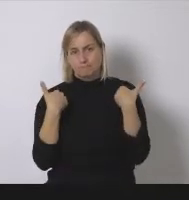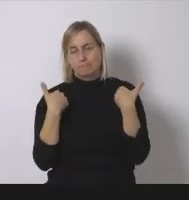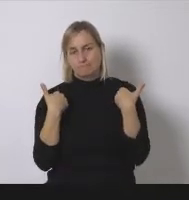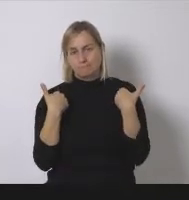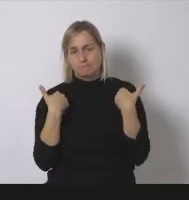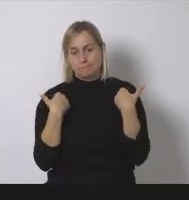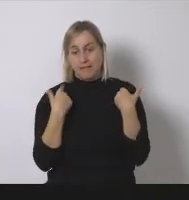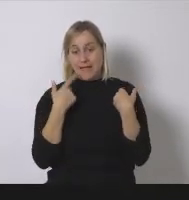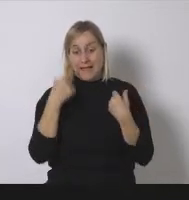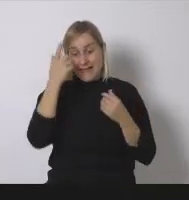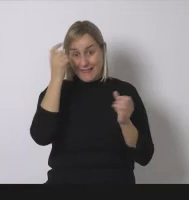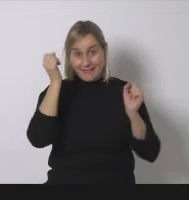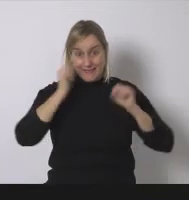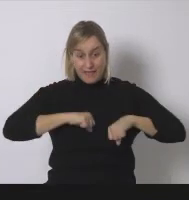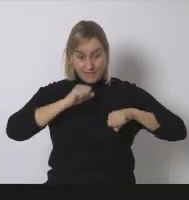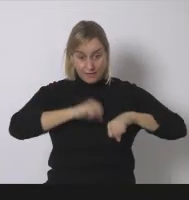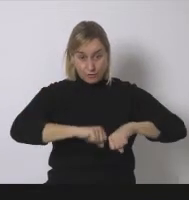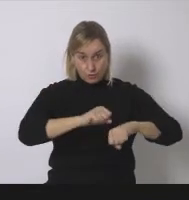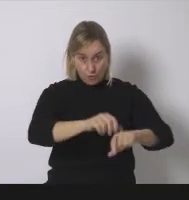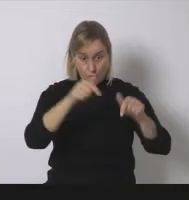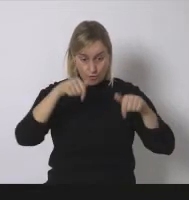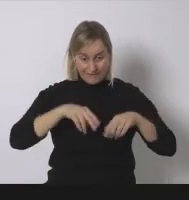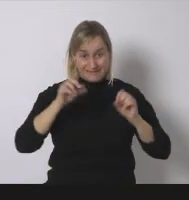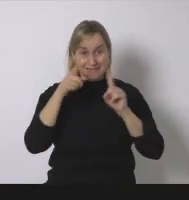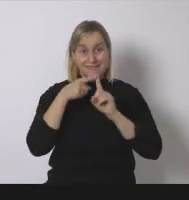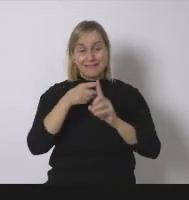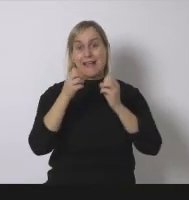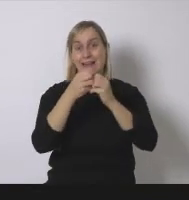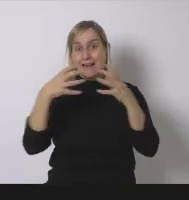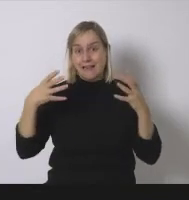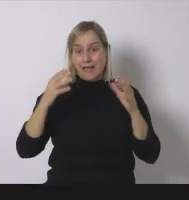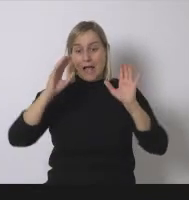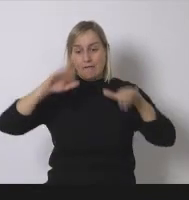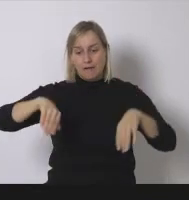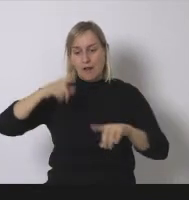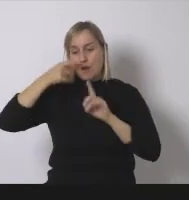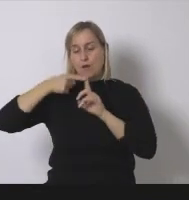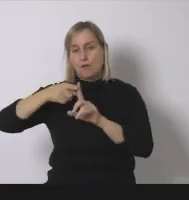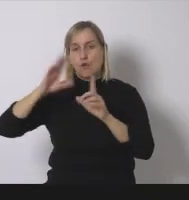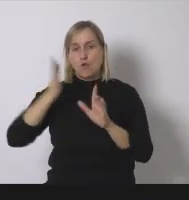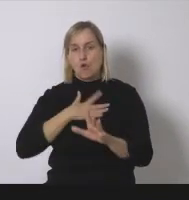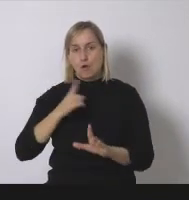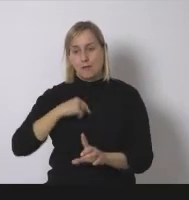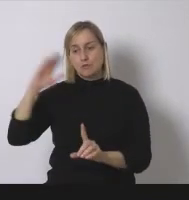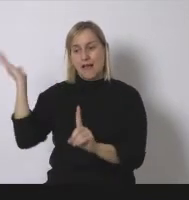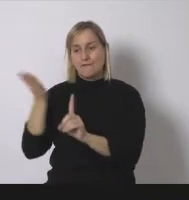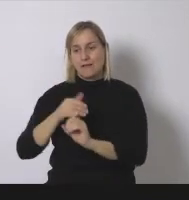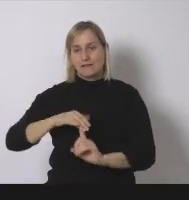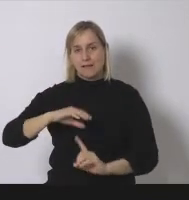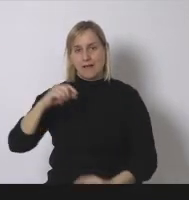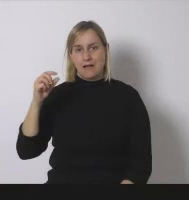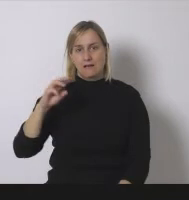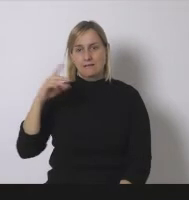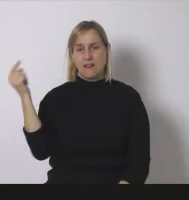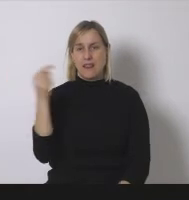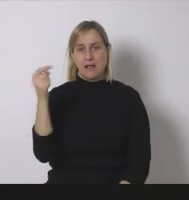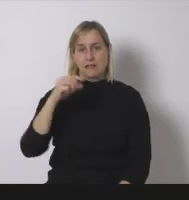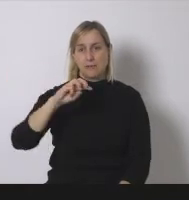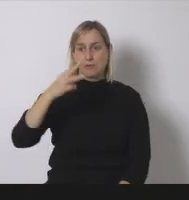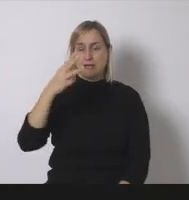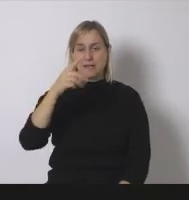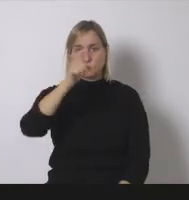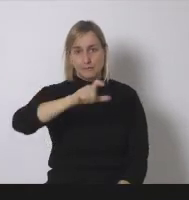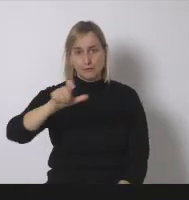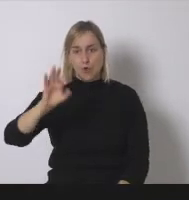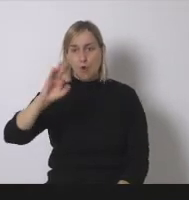y una responsabilidad nuestras decisiones no deben afectar negativamente a terceros terceras personas terceras comunidades